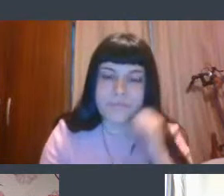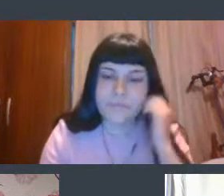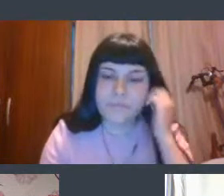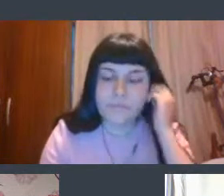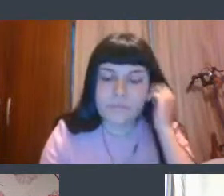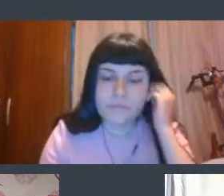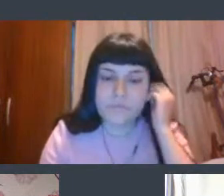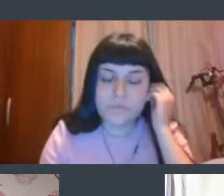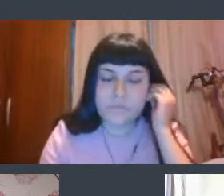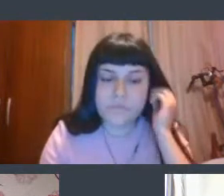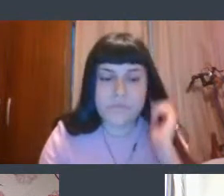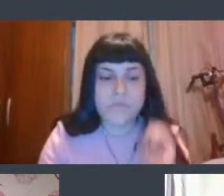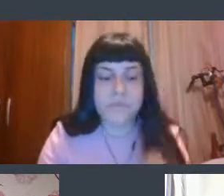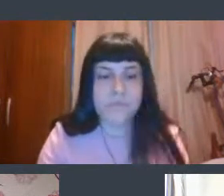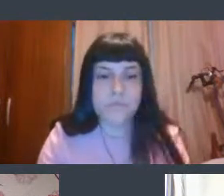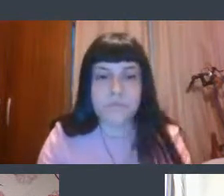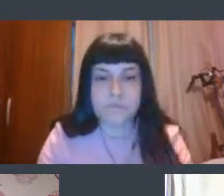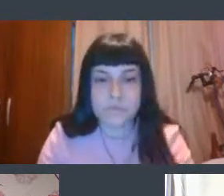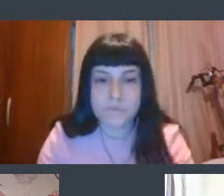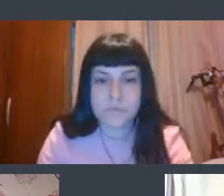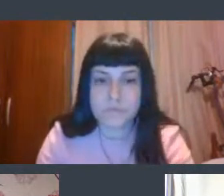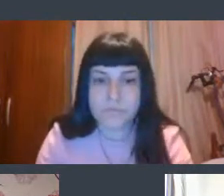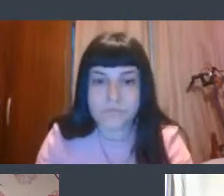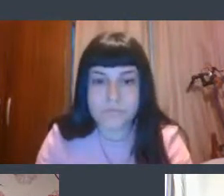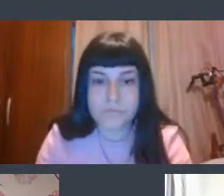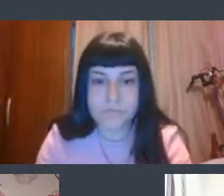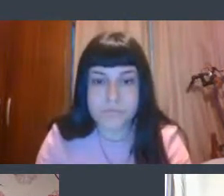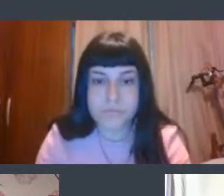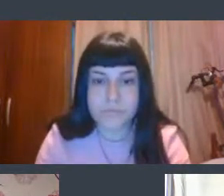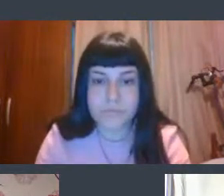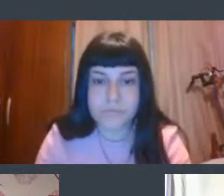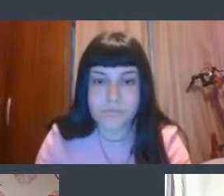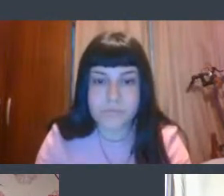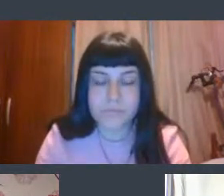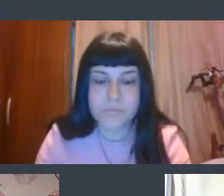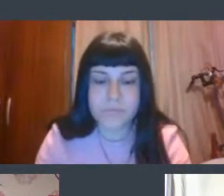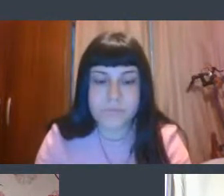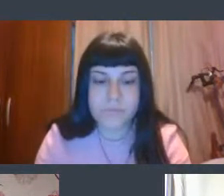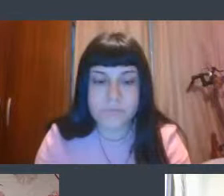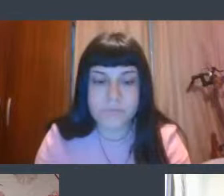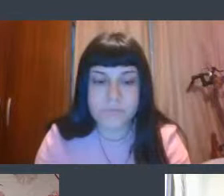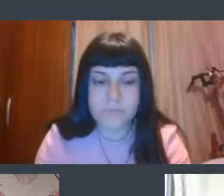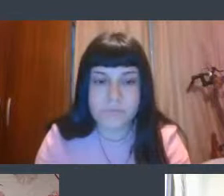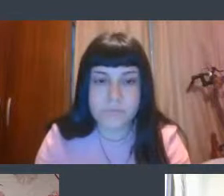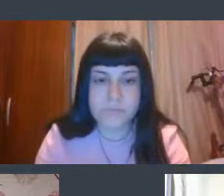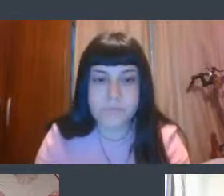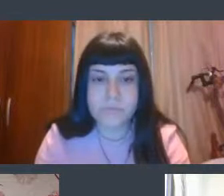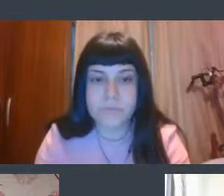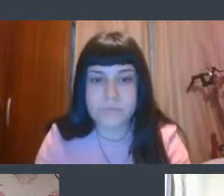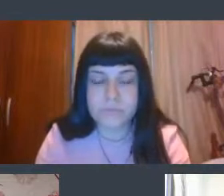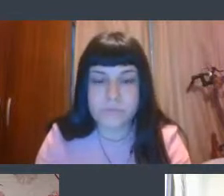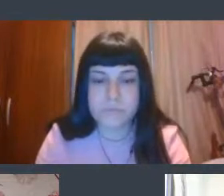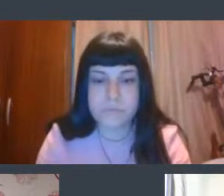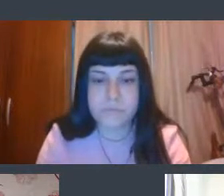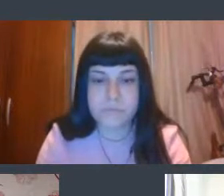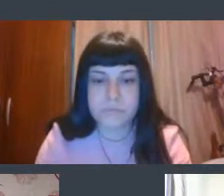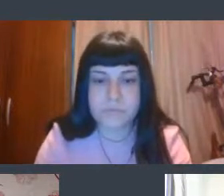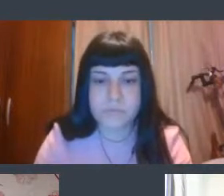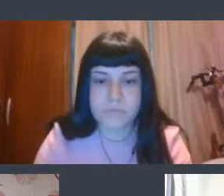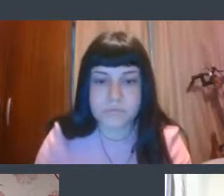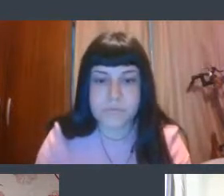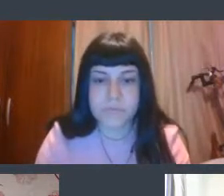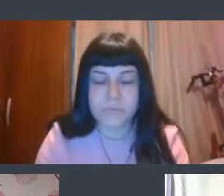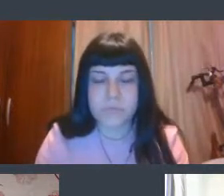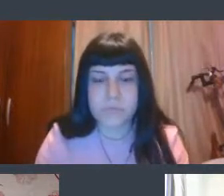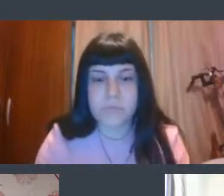parte de la vocalía estudiantil de medio ambiente y por lo más decir que en esta instancia ha permitido también promover la creación de